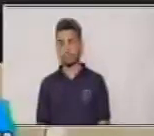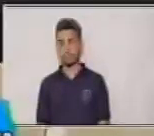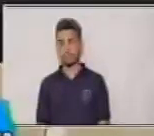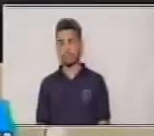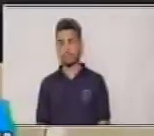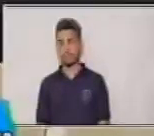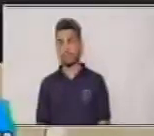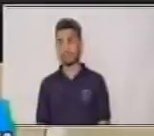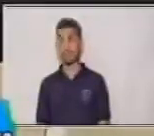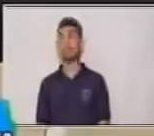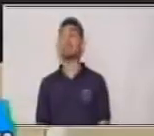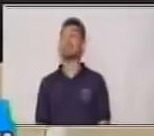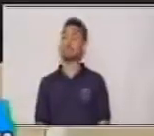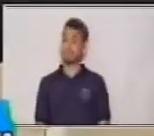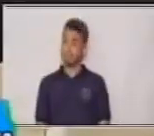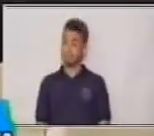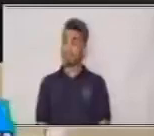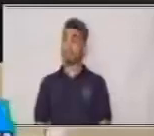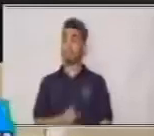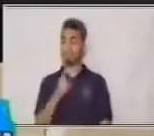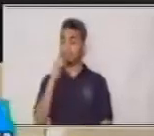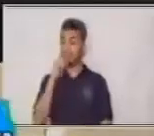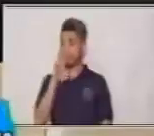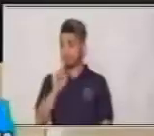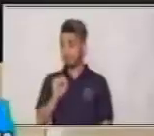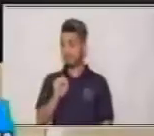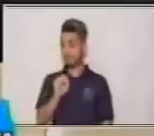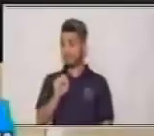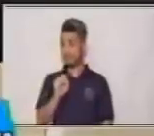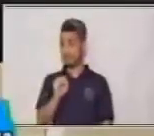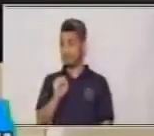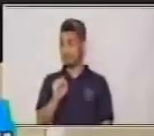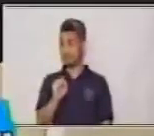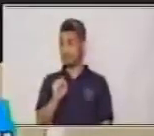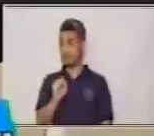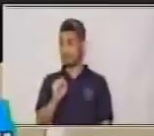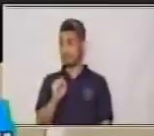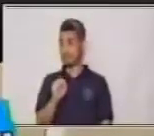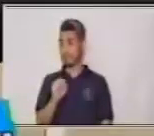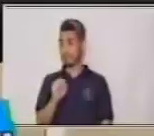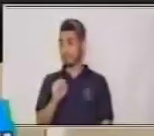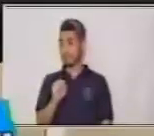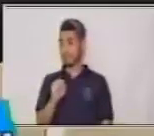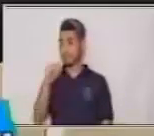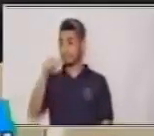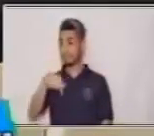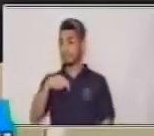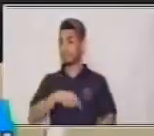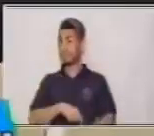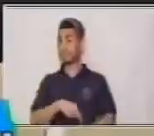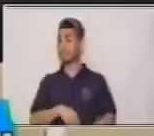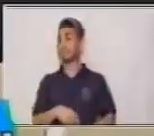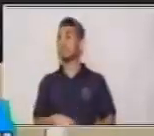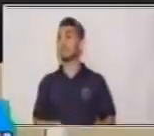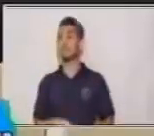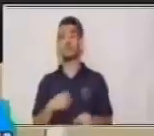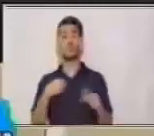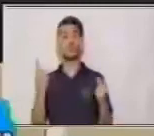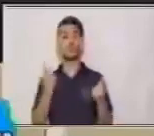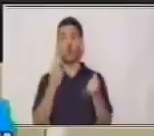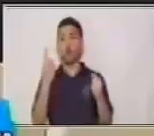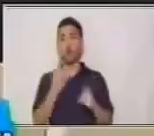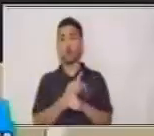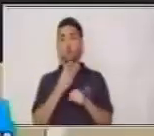Ahora bien, si tú te das cuenta, en este momento nosotros solo utilizamos la vista.